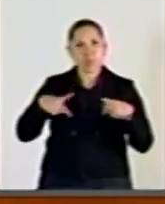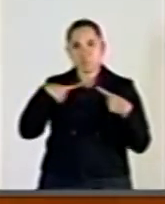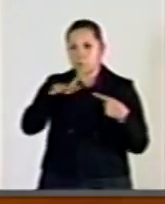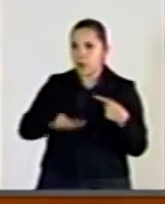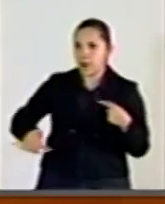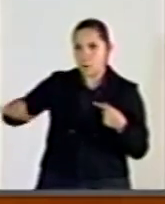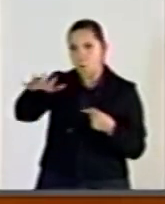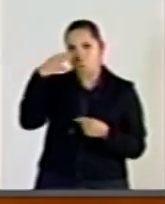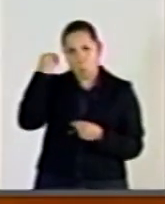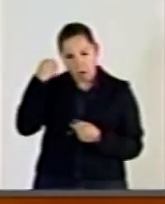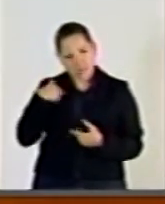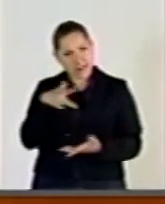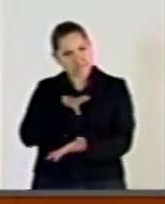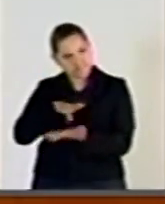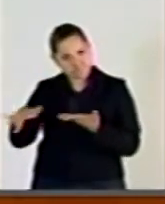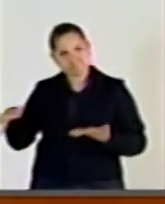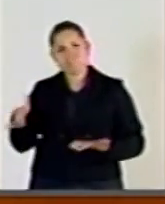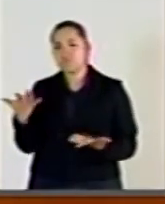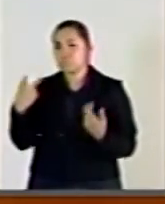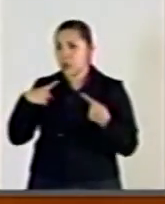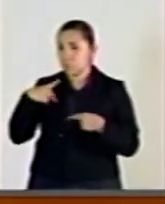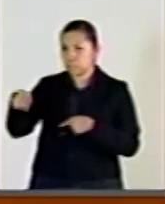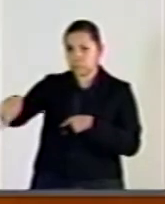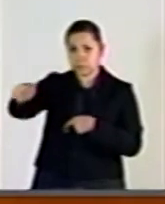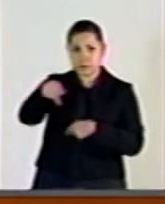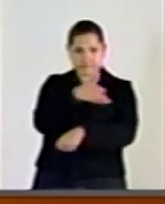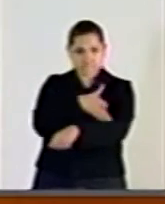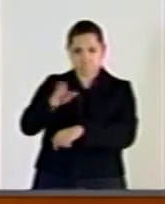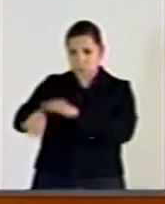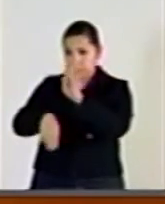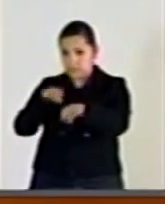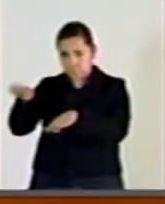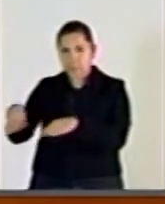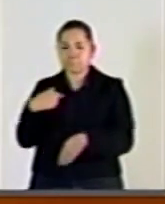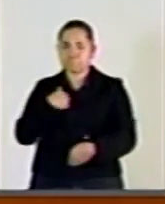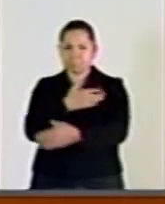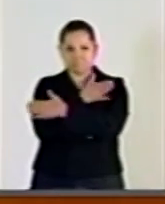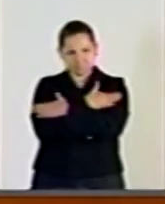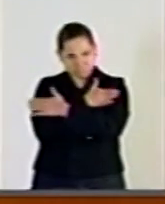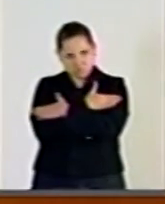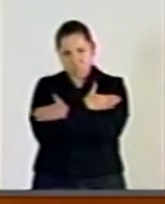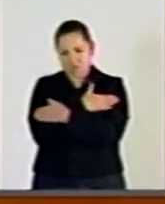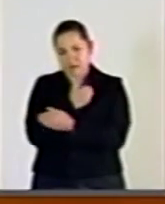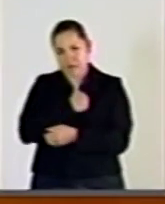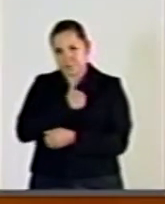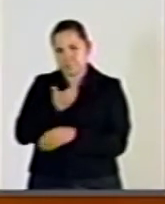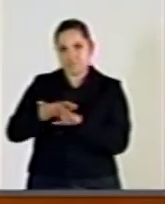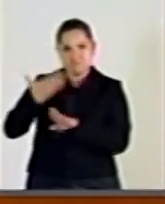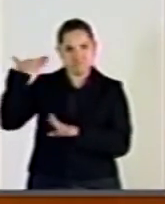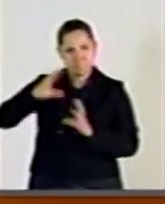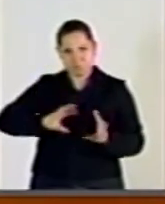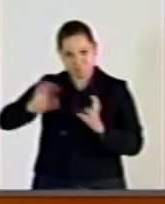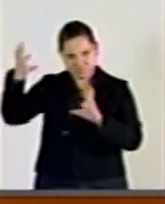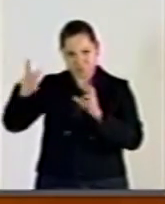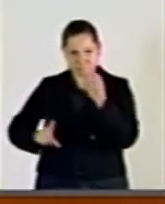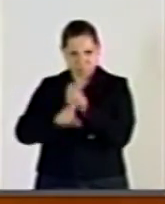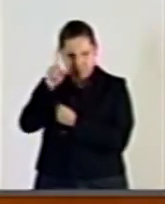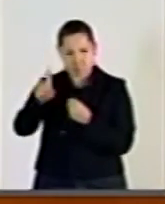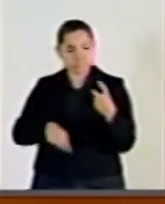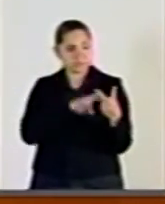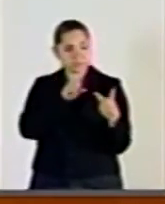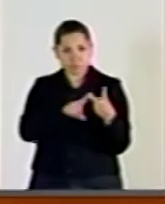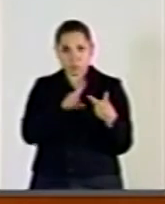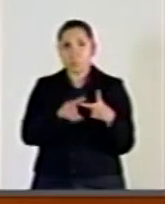y con los deudos de las personas fallecidas a causa de estos hechos. Segundo, la Comisión Permanente del Honorable